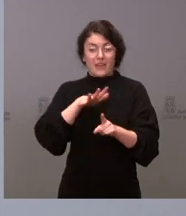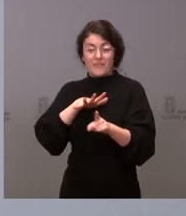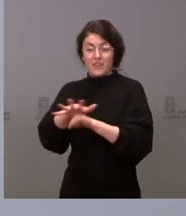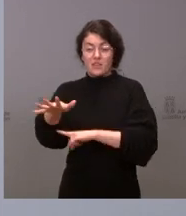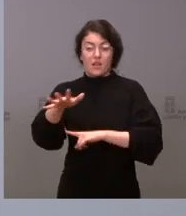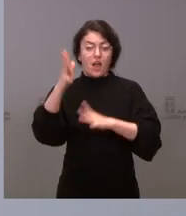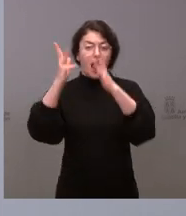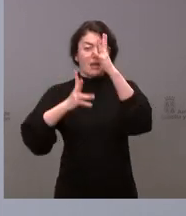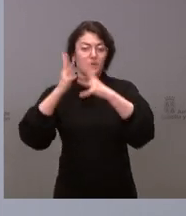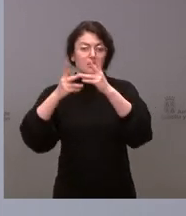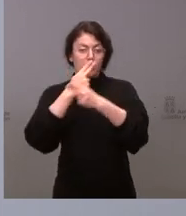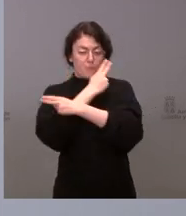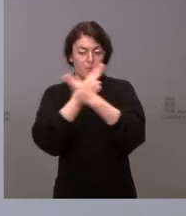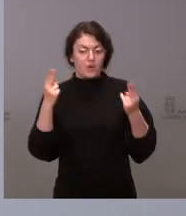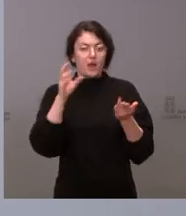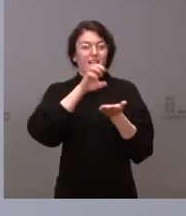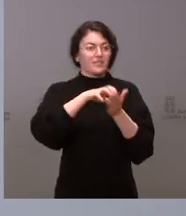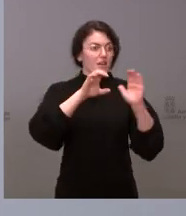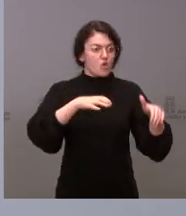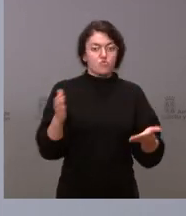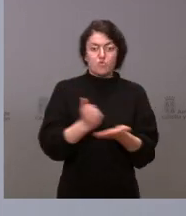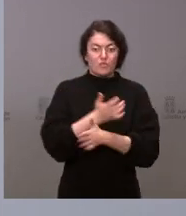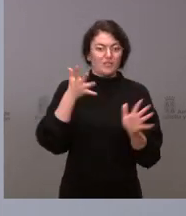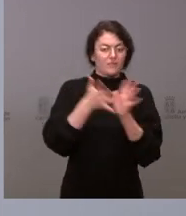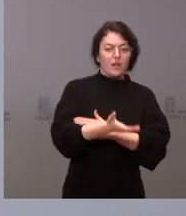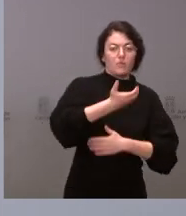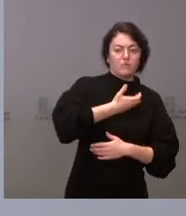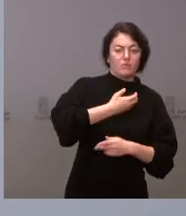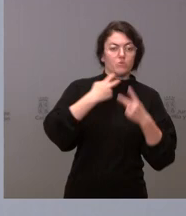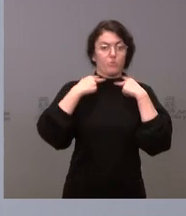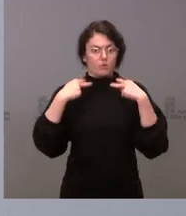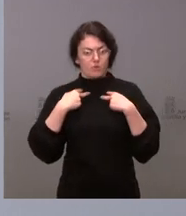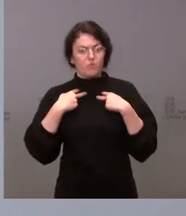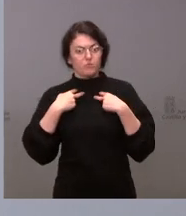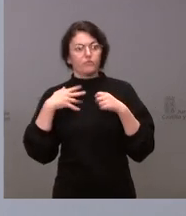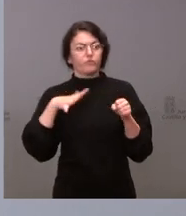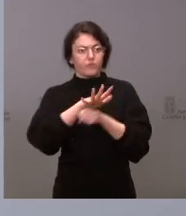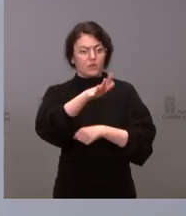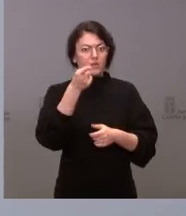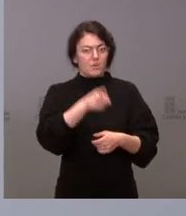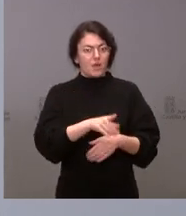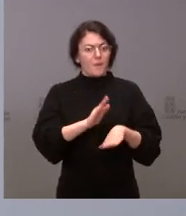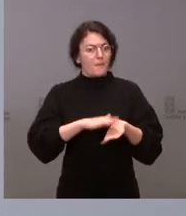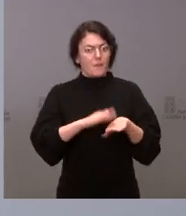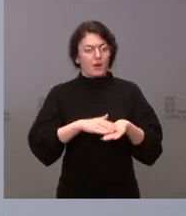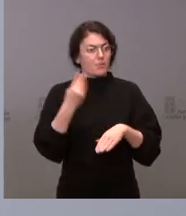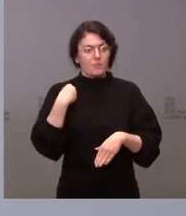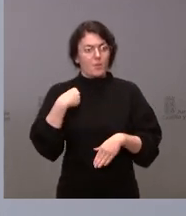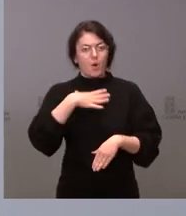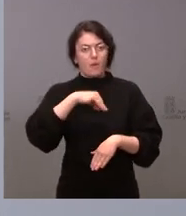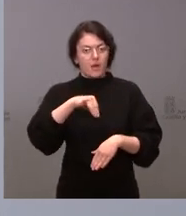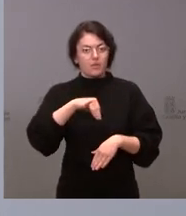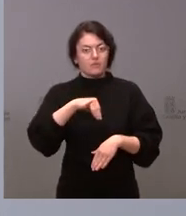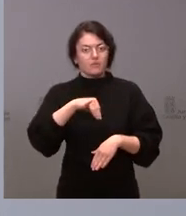Públicas en Castilla y León, incluyendo, por tanto, a las corporaciones locales, ayuntamientos y diputaciones para que también puedan acogerse al mismo y puedan evitar